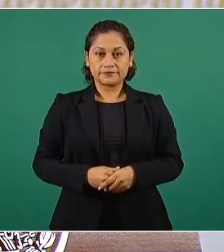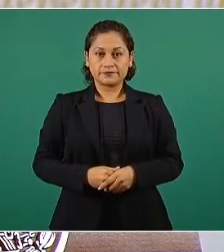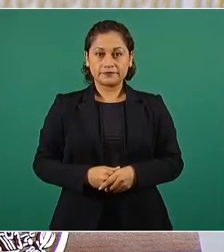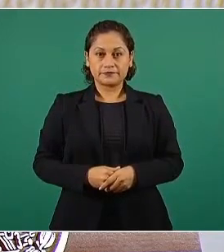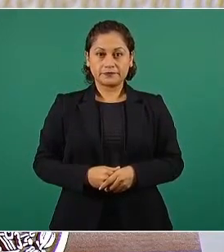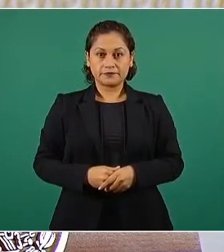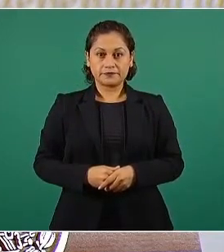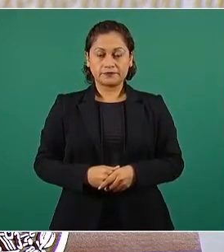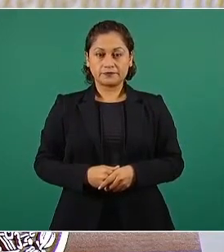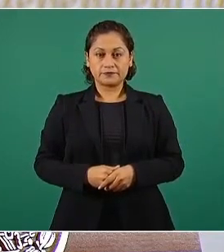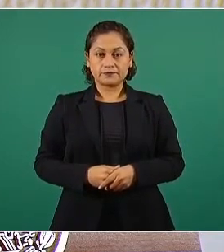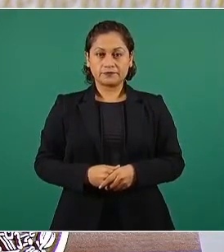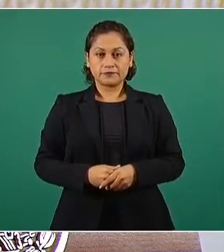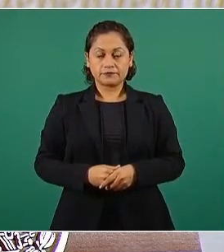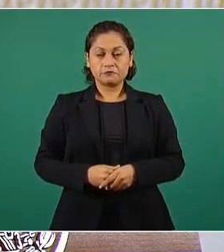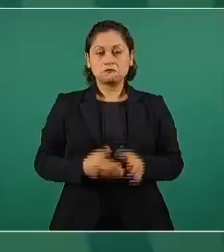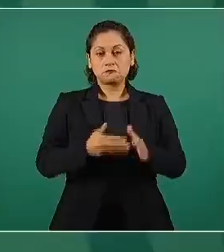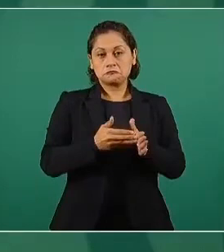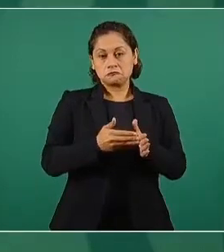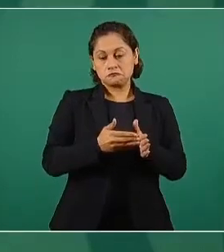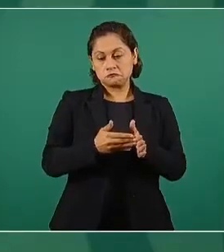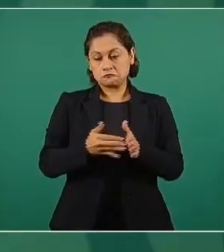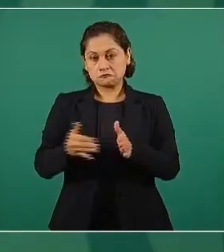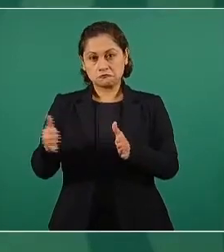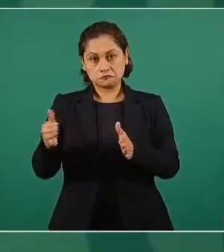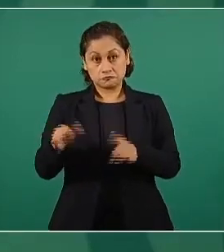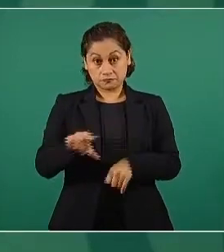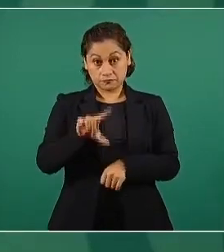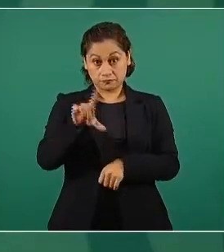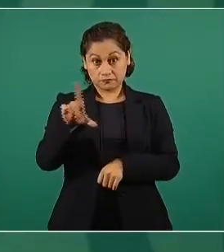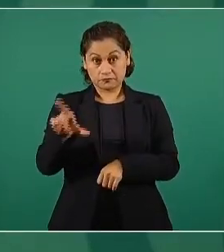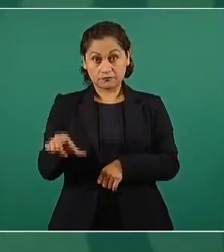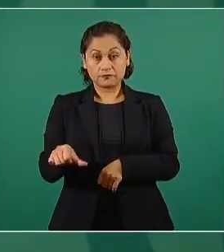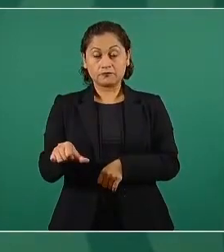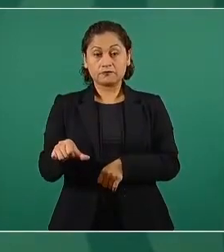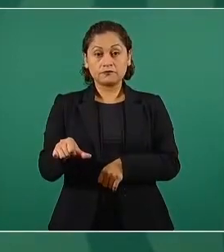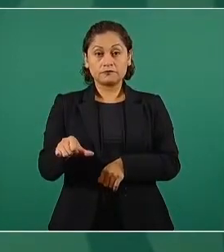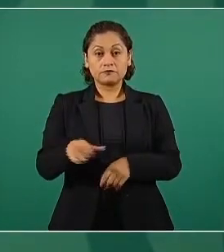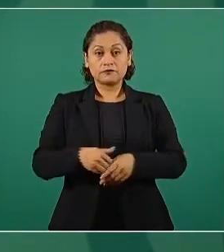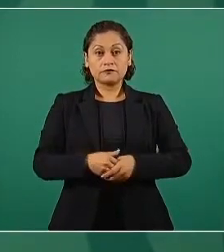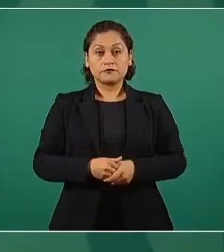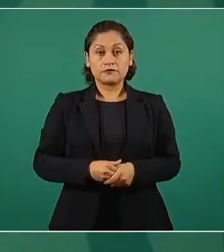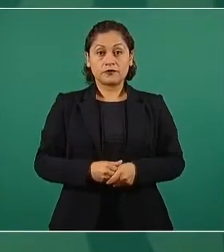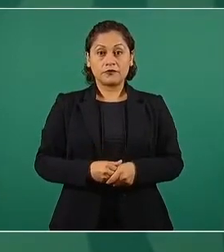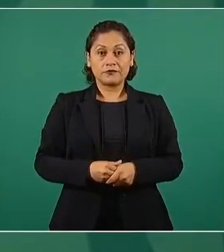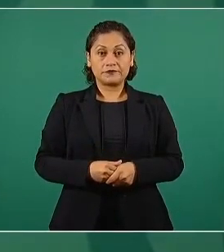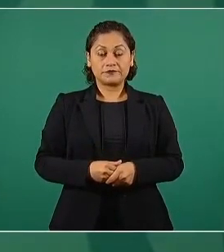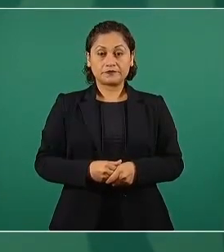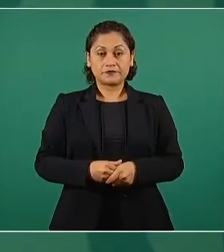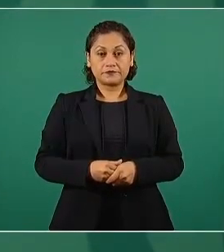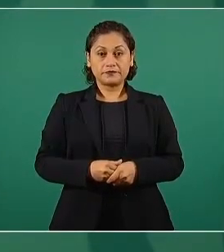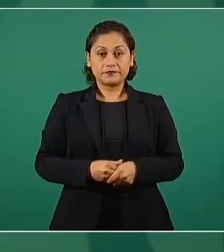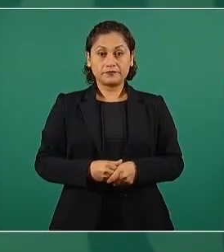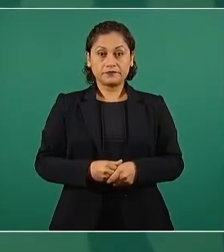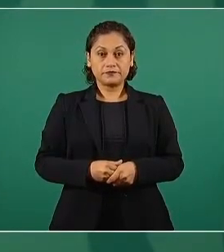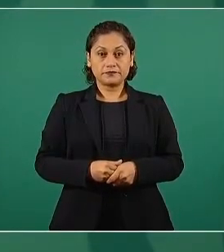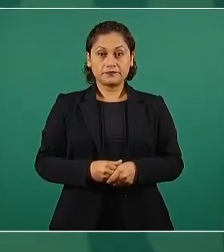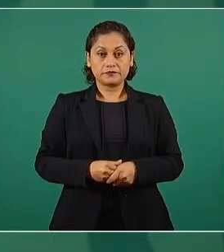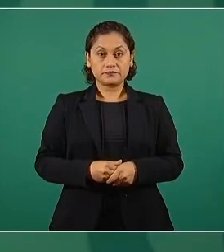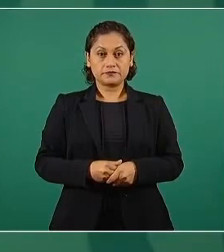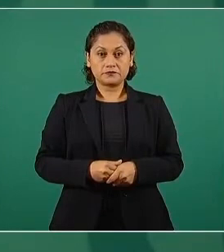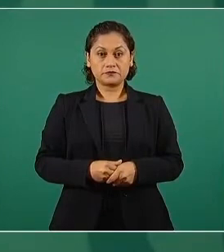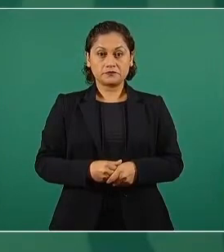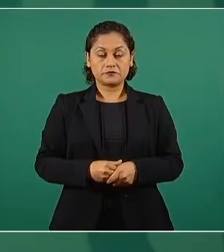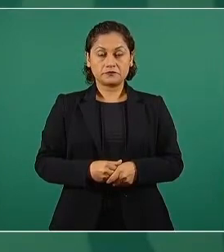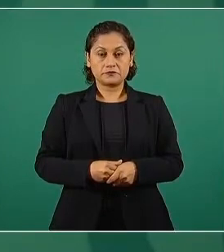concluyendo la exposición del